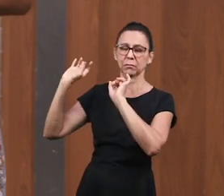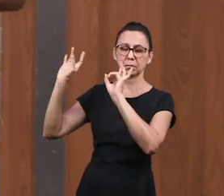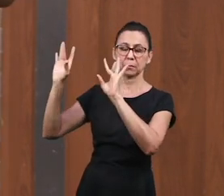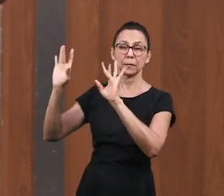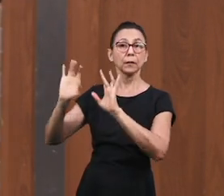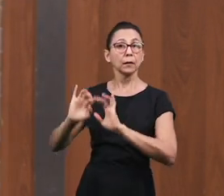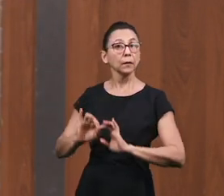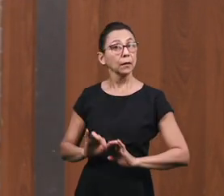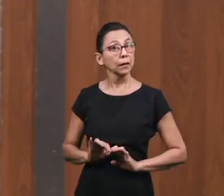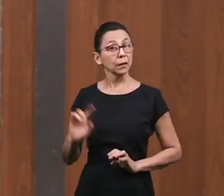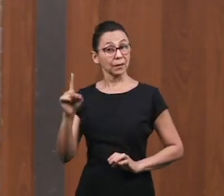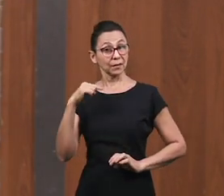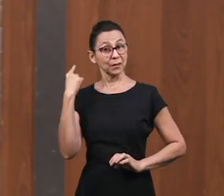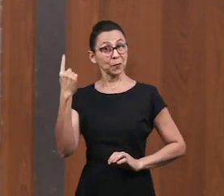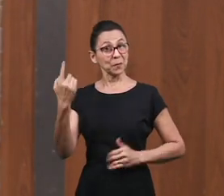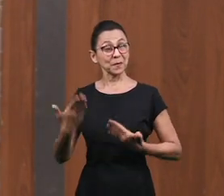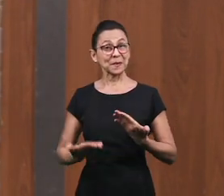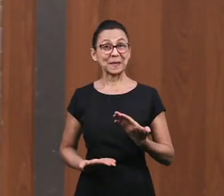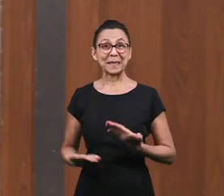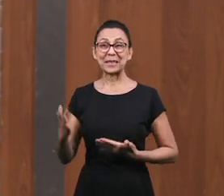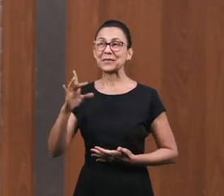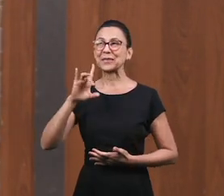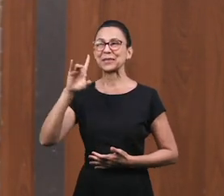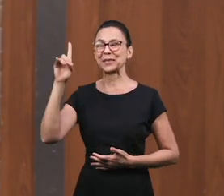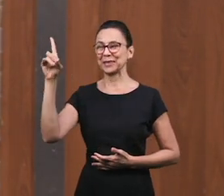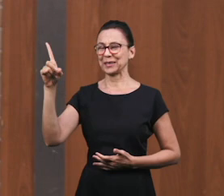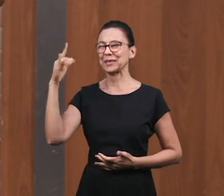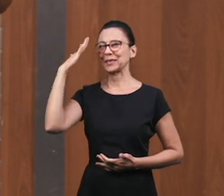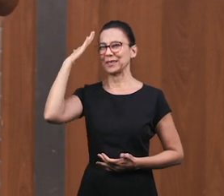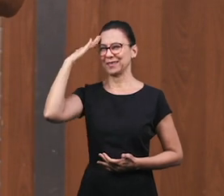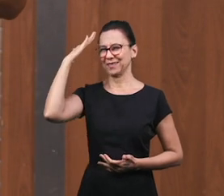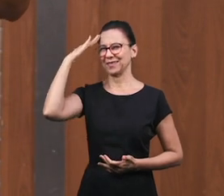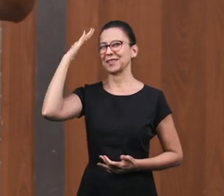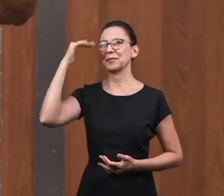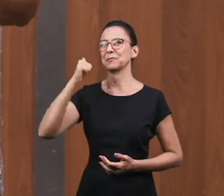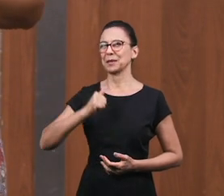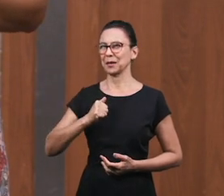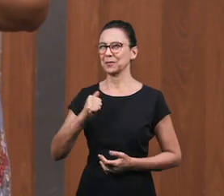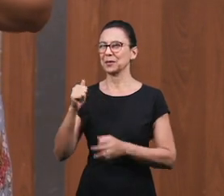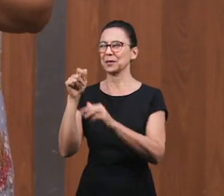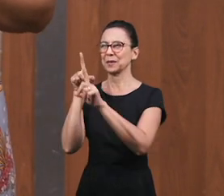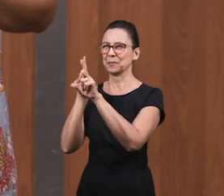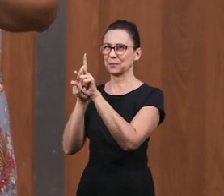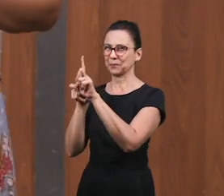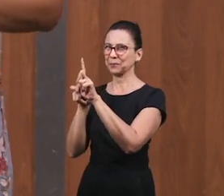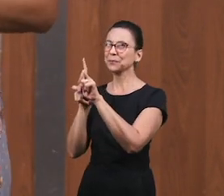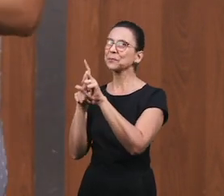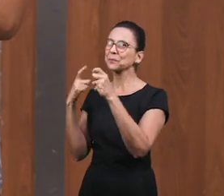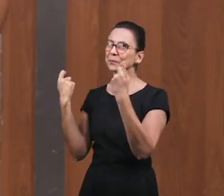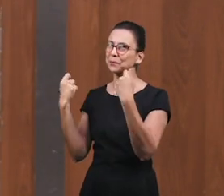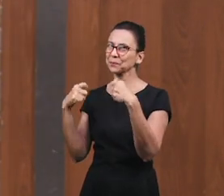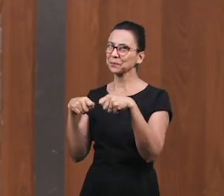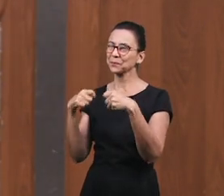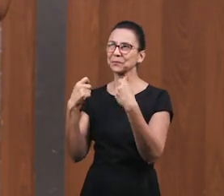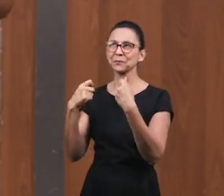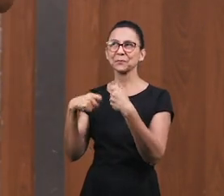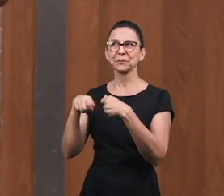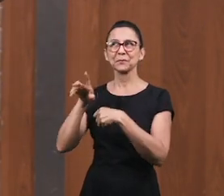Pero nosotros Siervos de Dios Tenemos conciencia De que nosotros Necesitamos